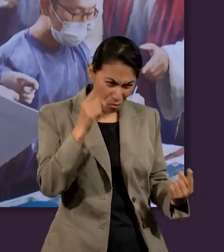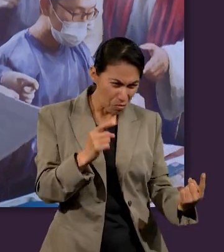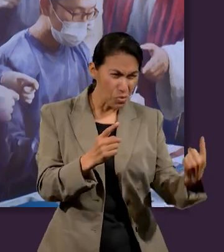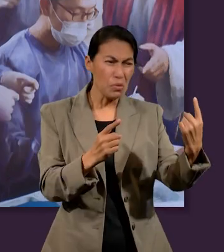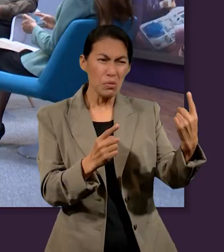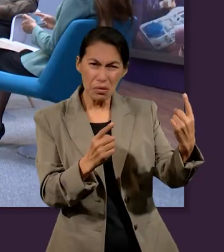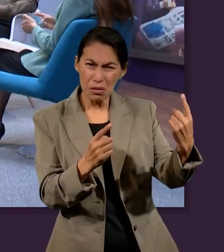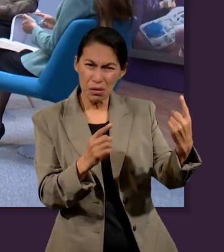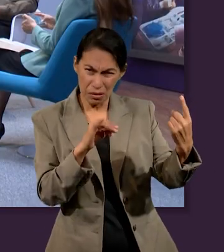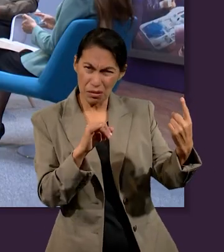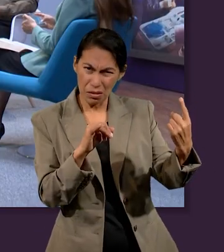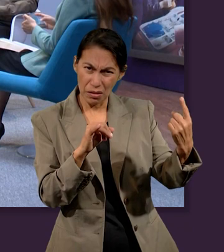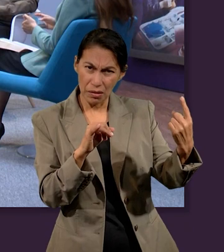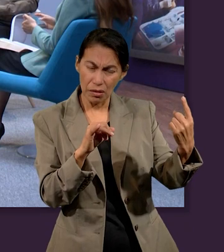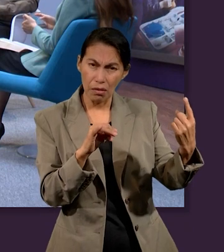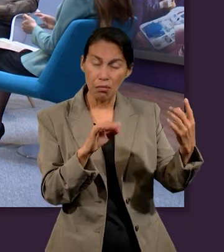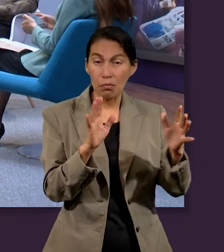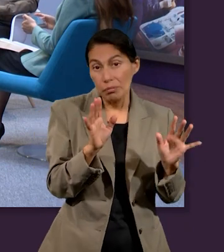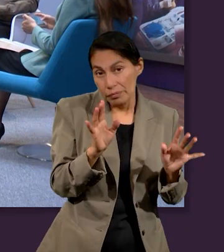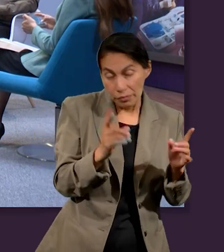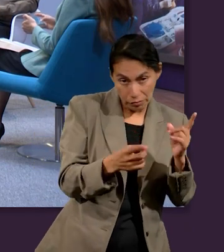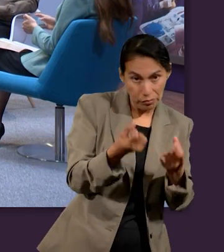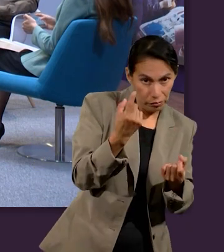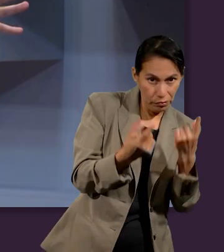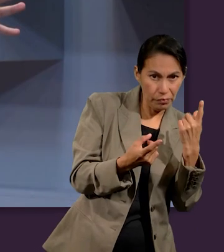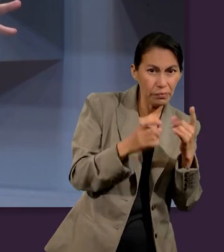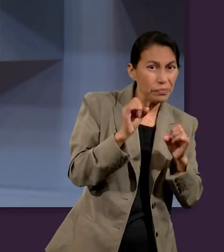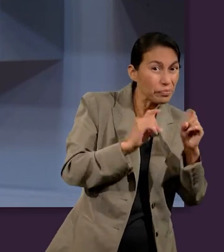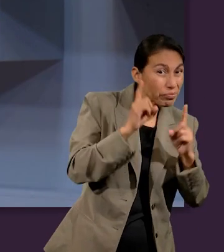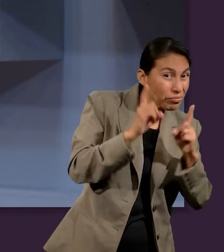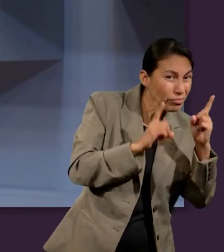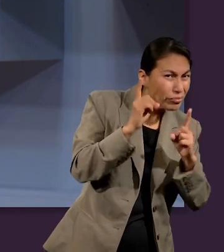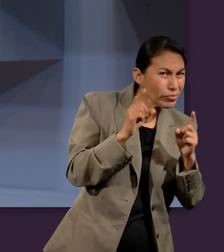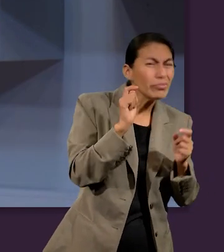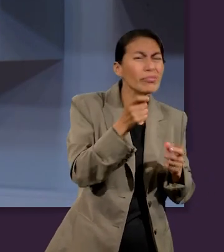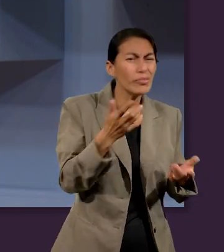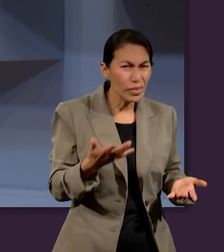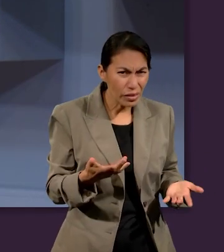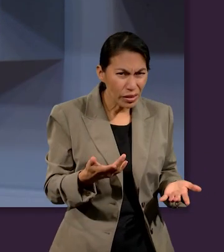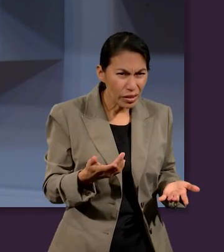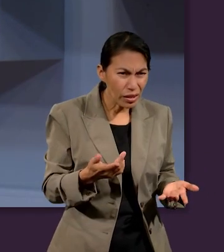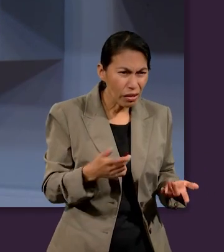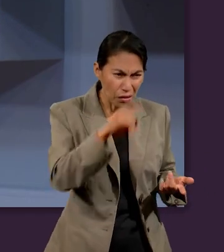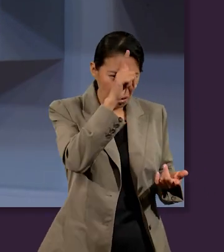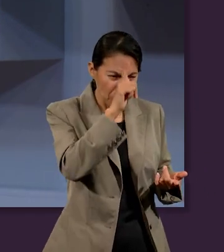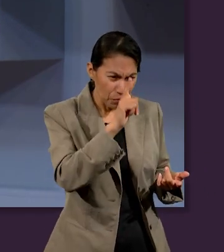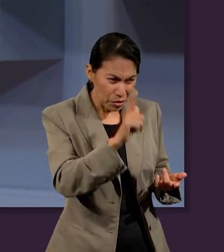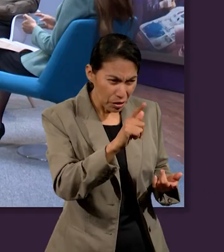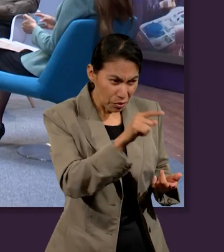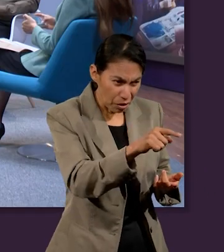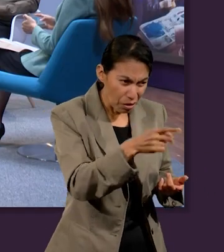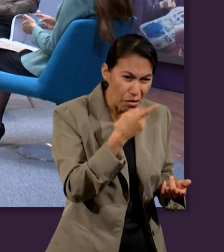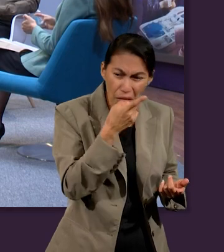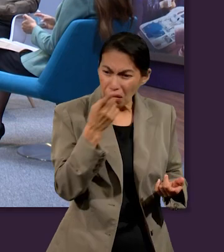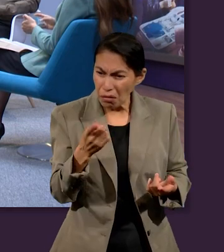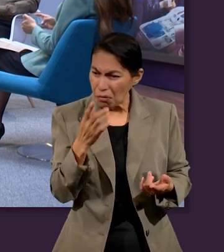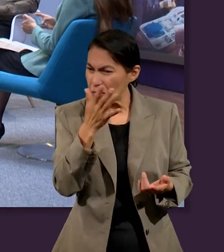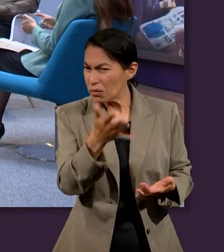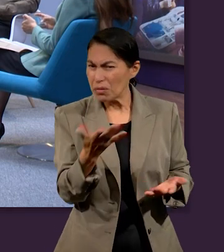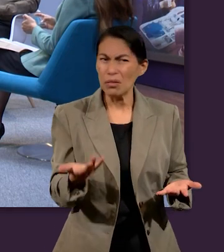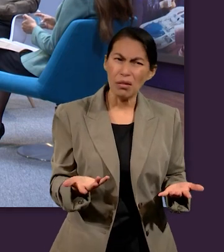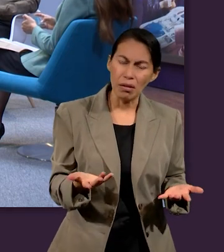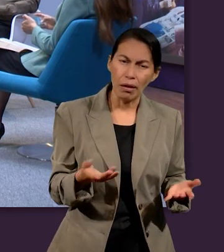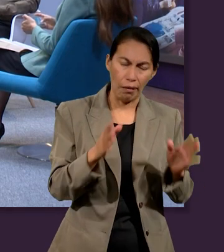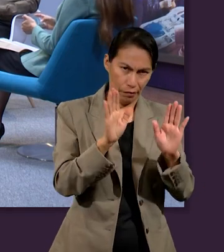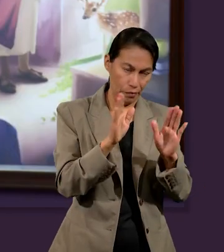Y fue lo que pasó. Qué interesante. Entonces, ¿significa que sí se le apareció Samuel? Al respecto puede surgir la duda porque,